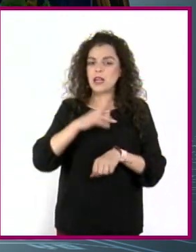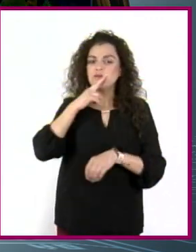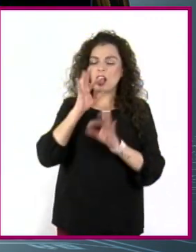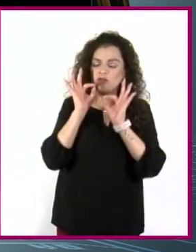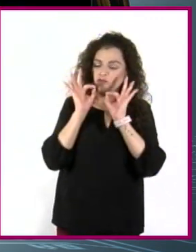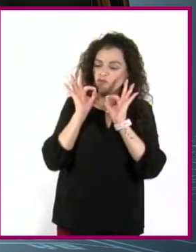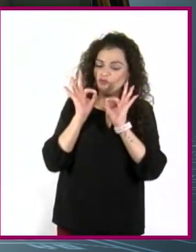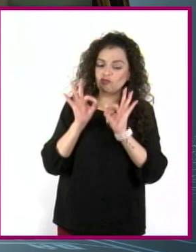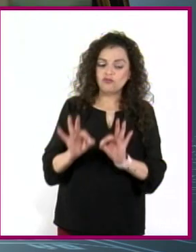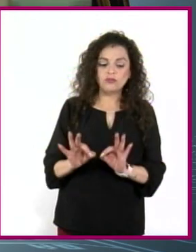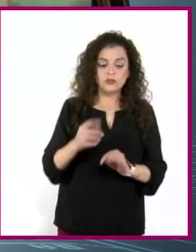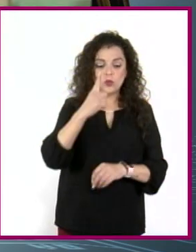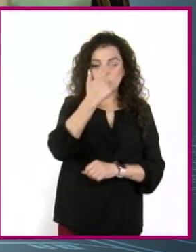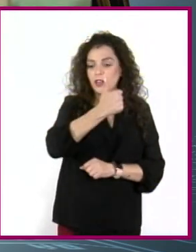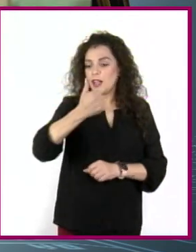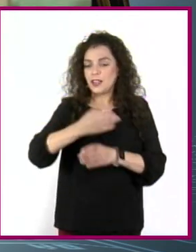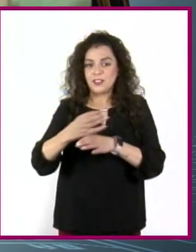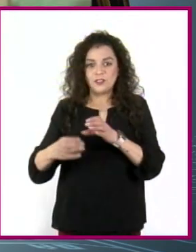cosa.